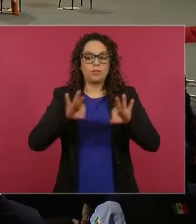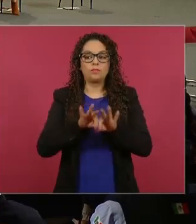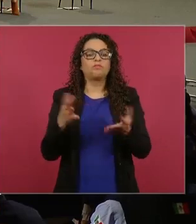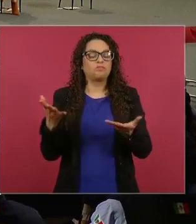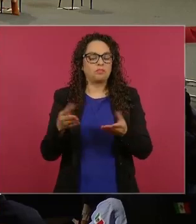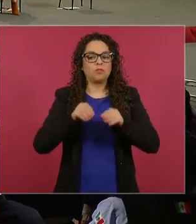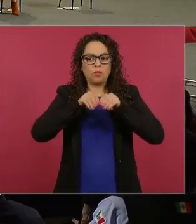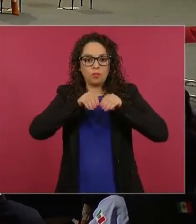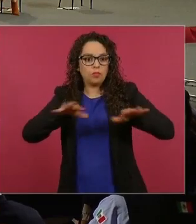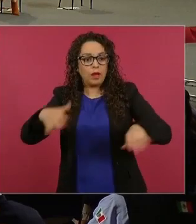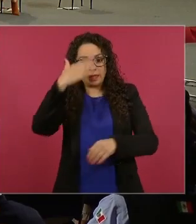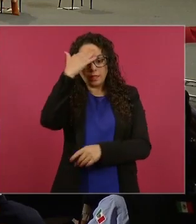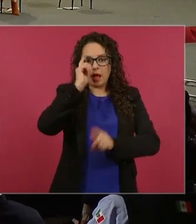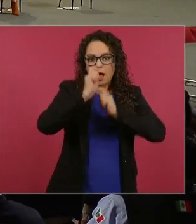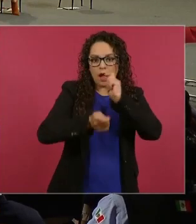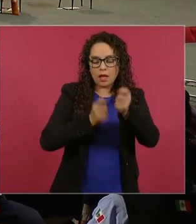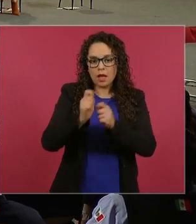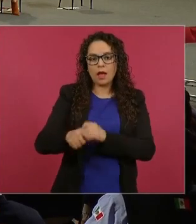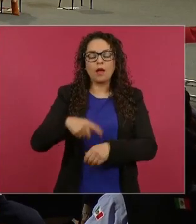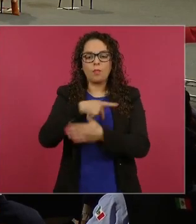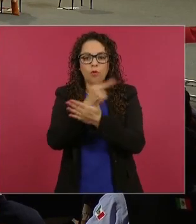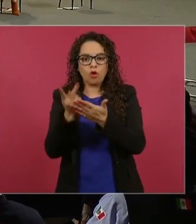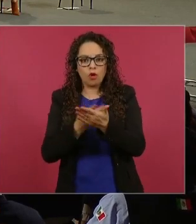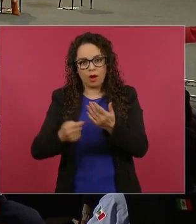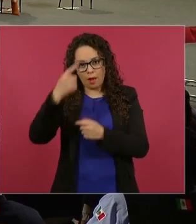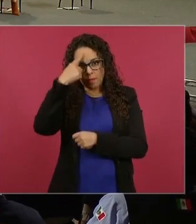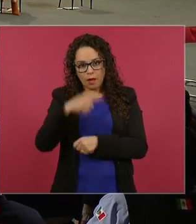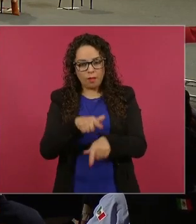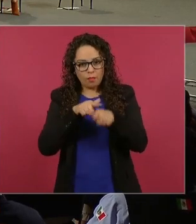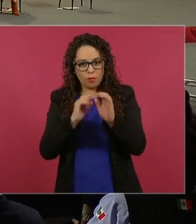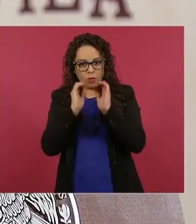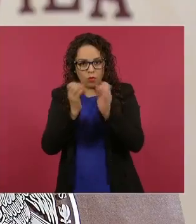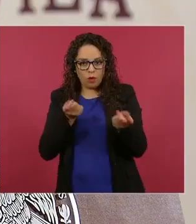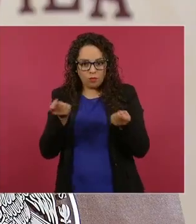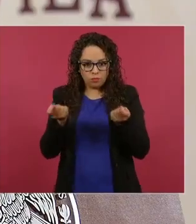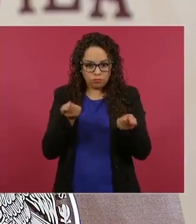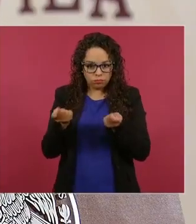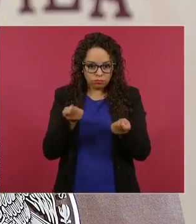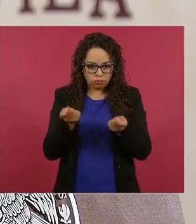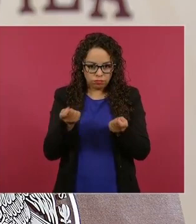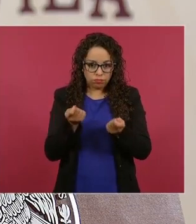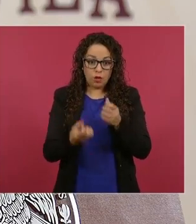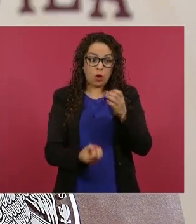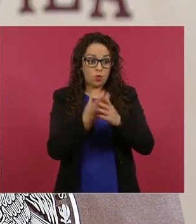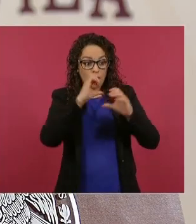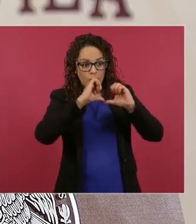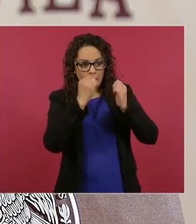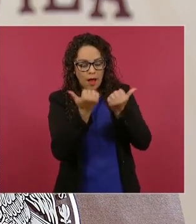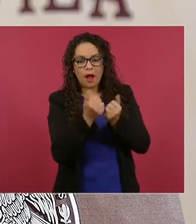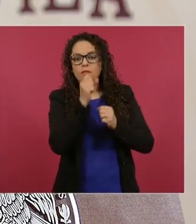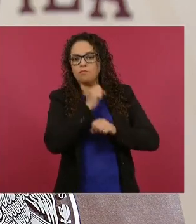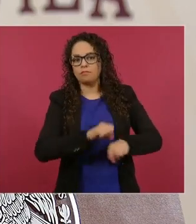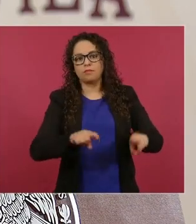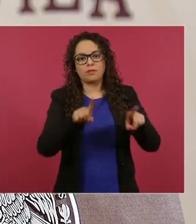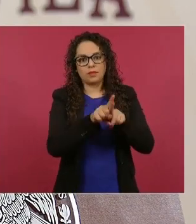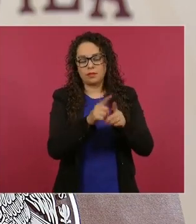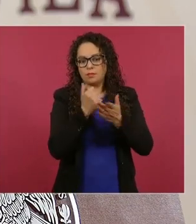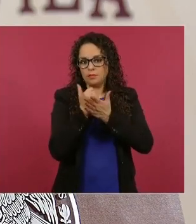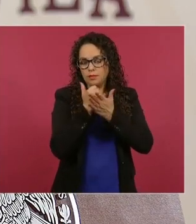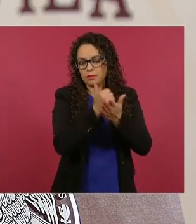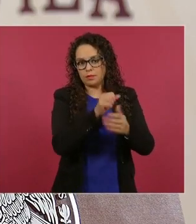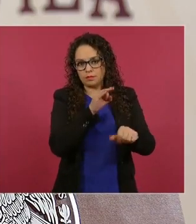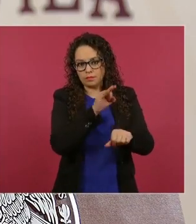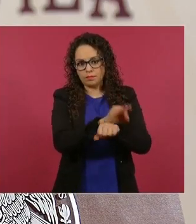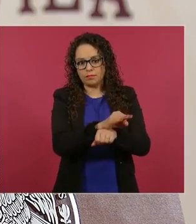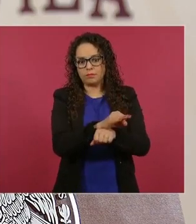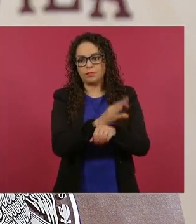manejo y que no dejemos ninguna de las nuevas áreas sin este instrumento. Además, pues estamos considerando las comunidades